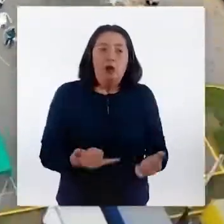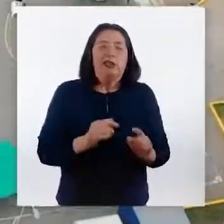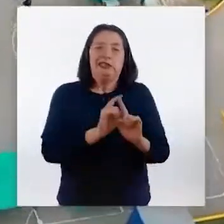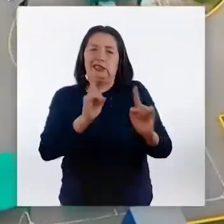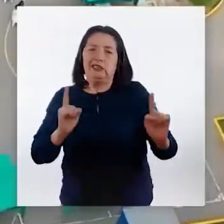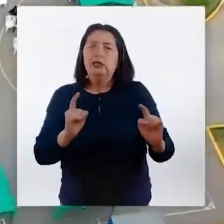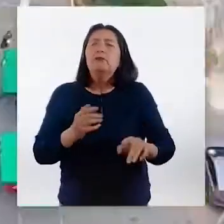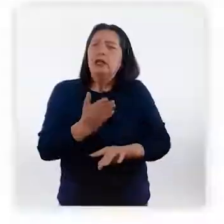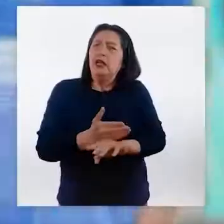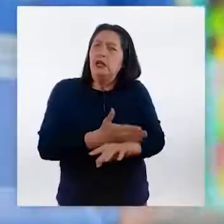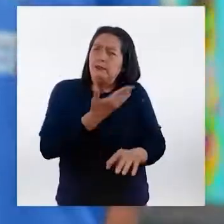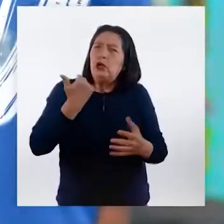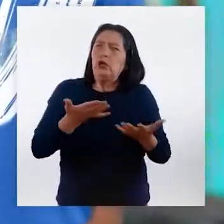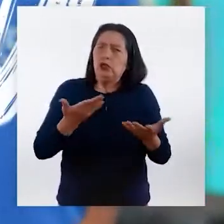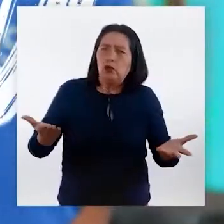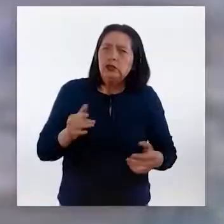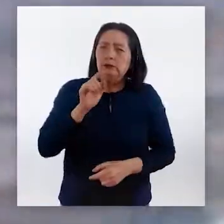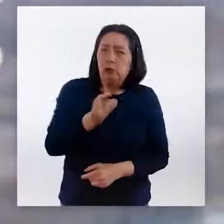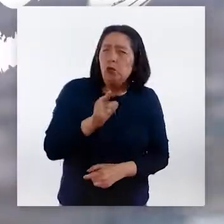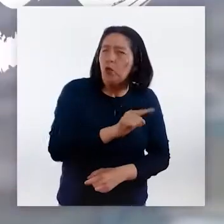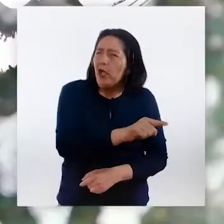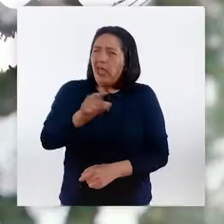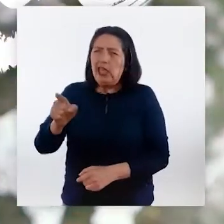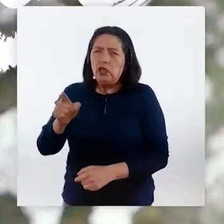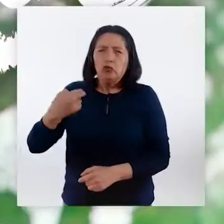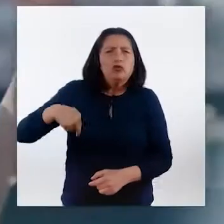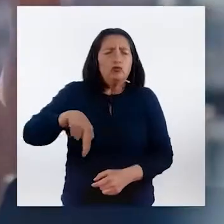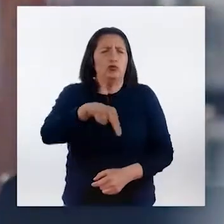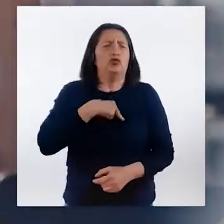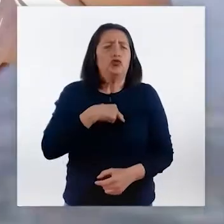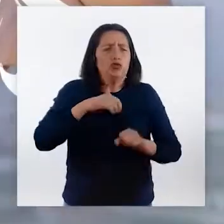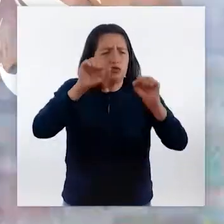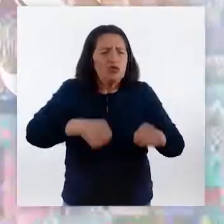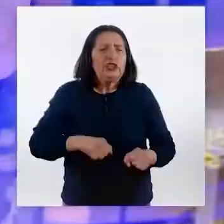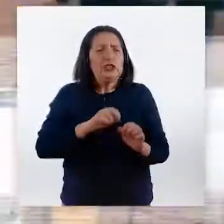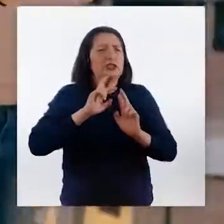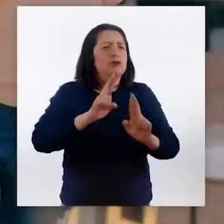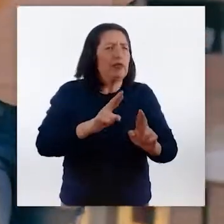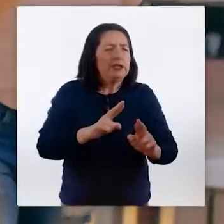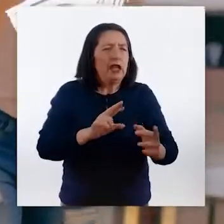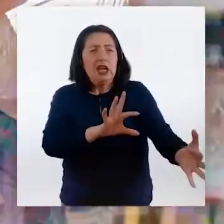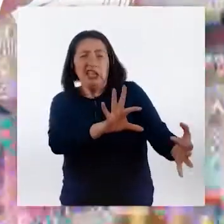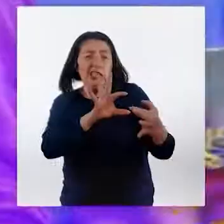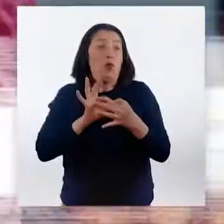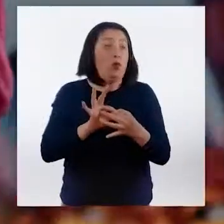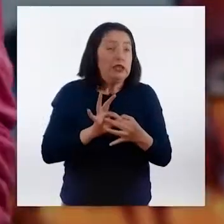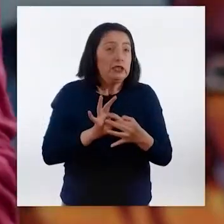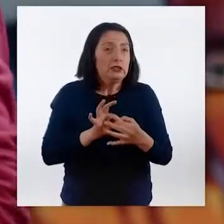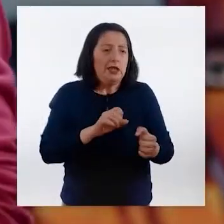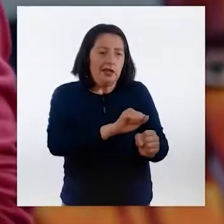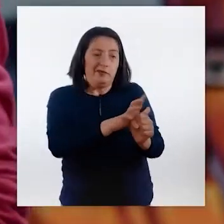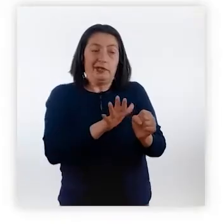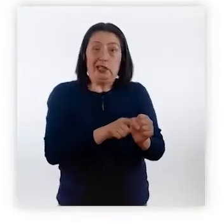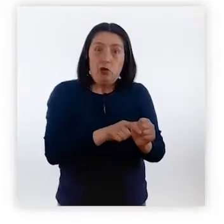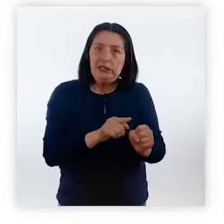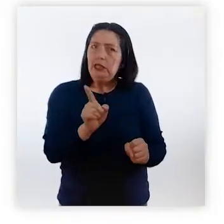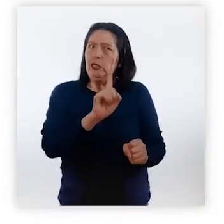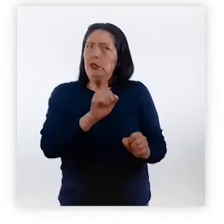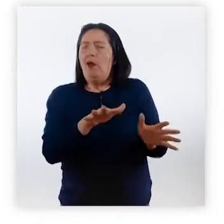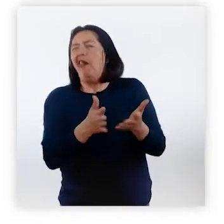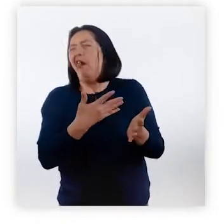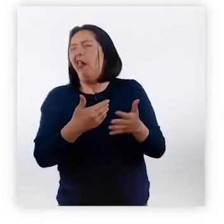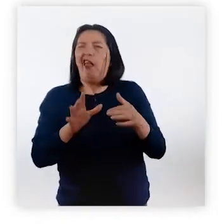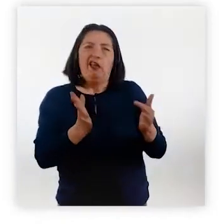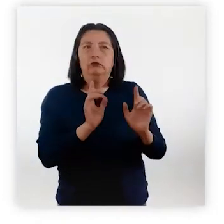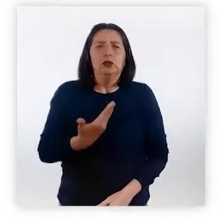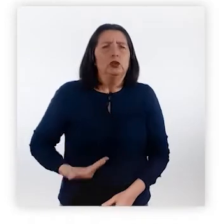de distanciarnos para otras mejores. Porque tú, ellos, nosotros, somos la respuesta. ¿Te unes? No bajemos